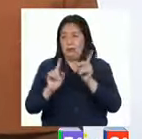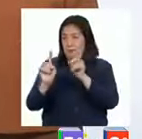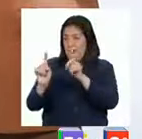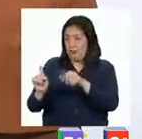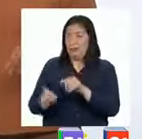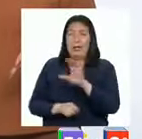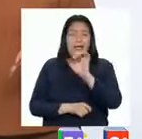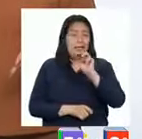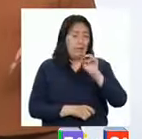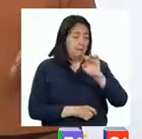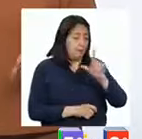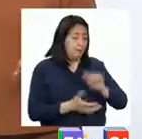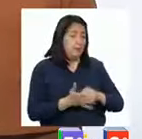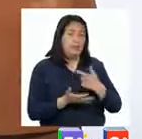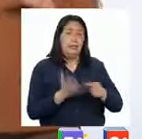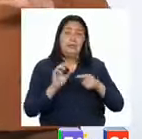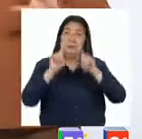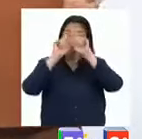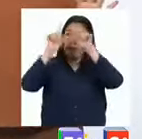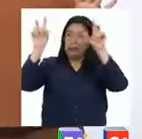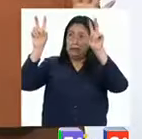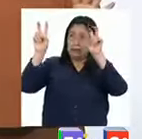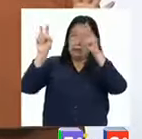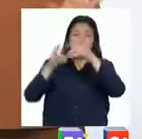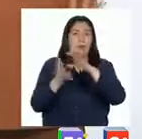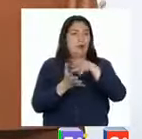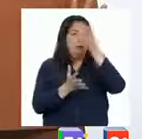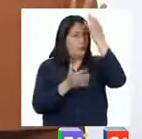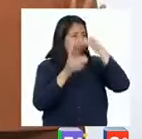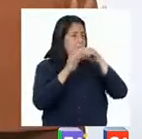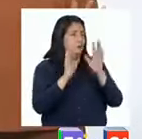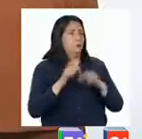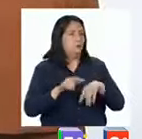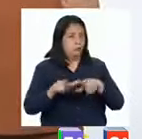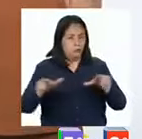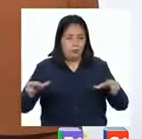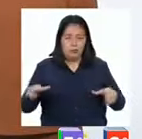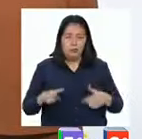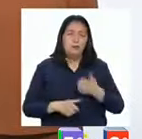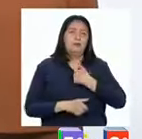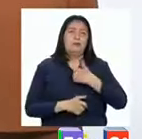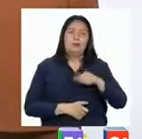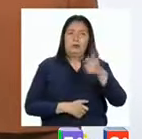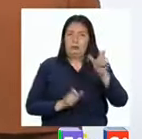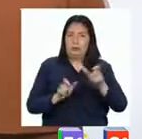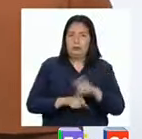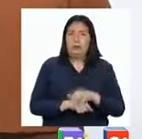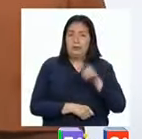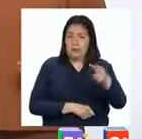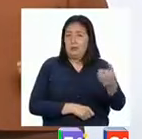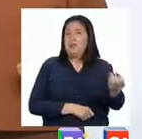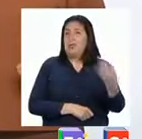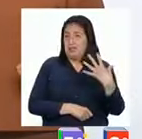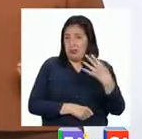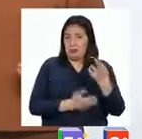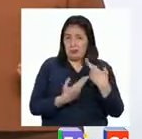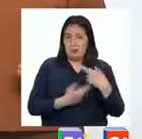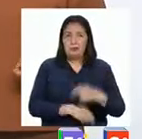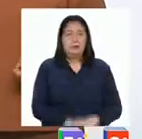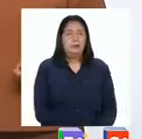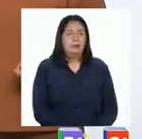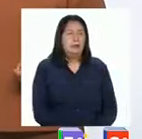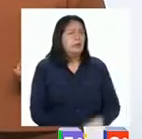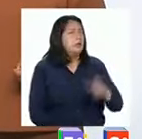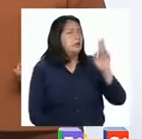pregunta a Camila, luego de mostrarle el título Aprendiendo sobre nuestro espacio personal y el de los demás. Y esto fue lo que respondió.